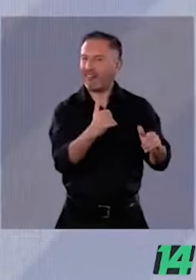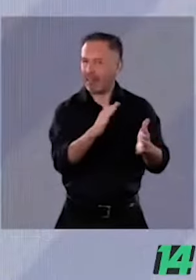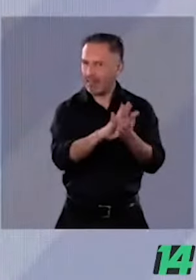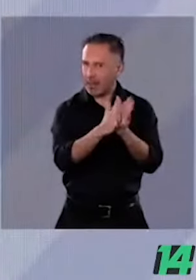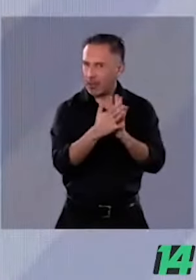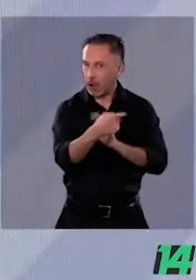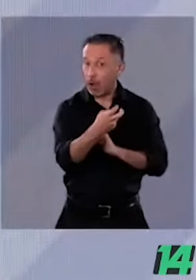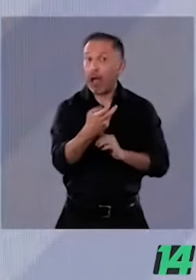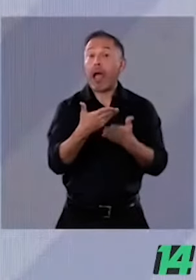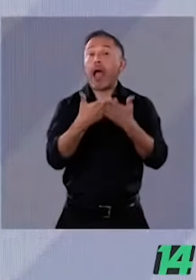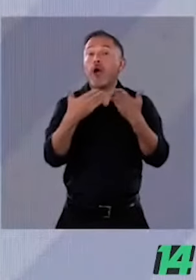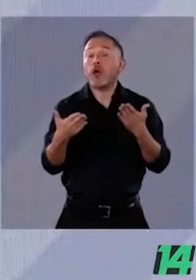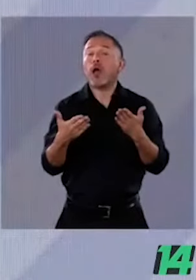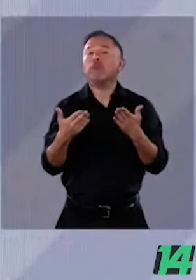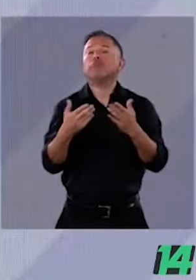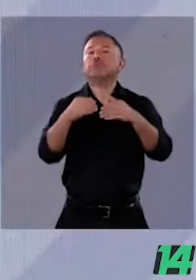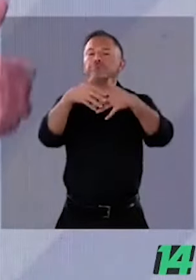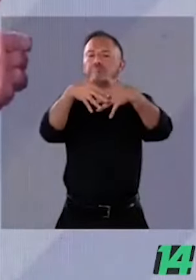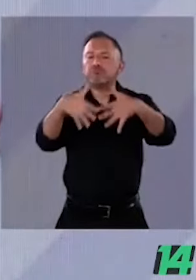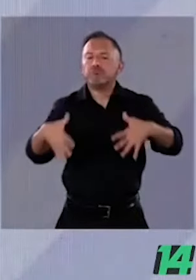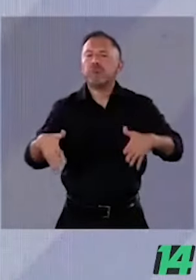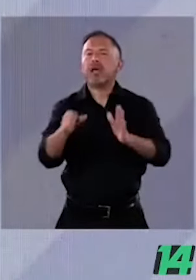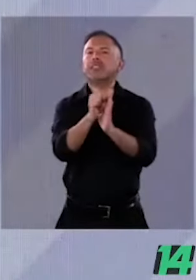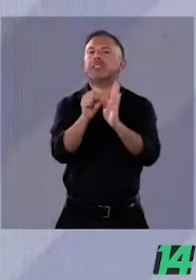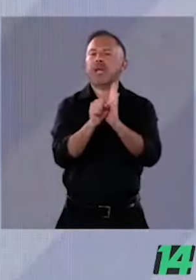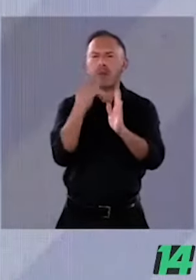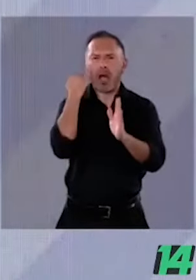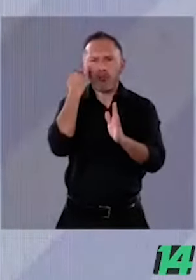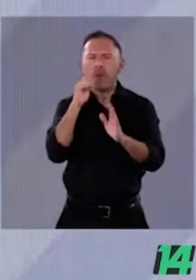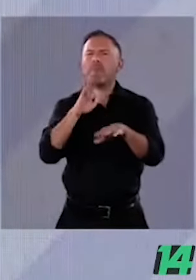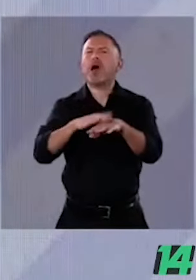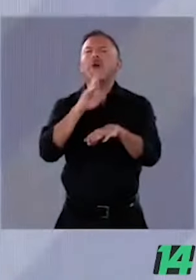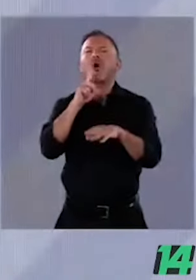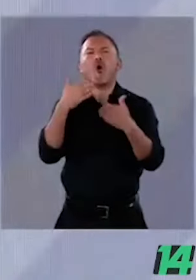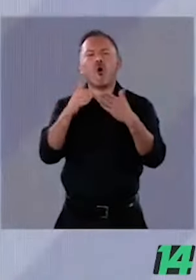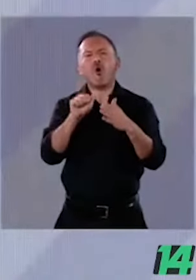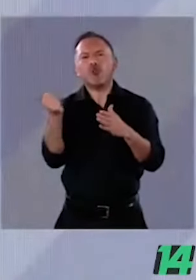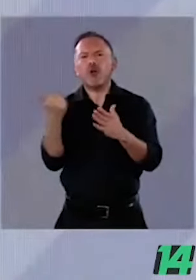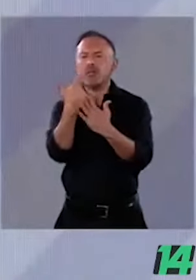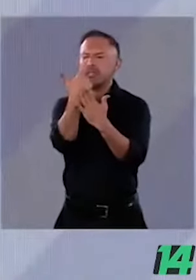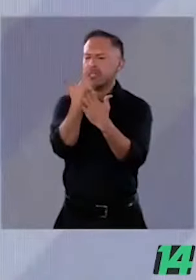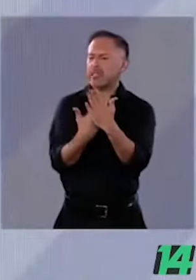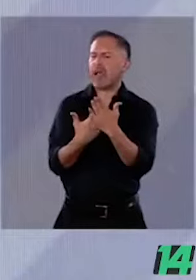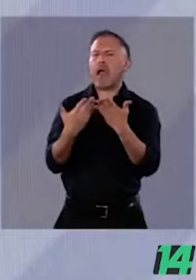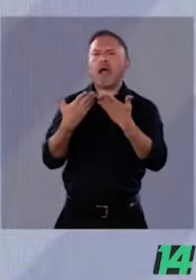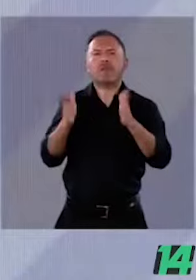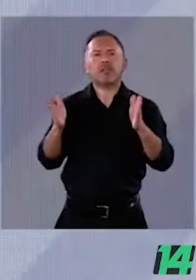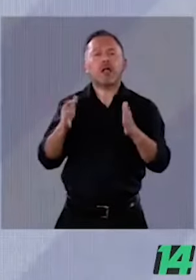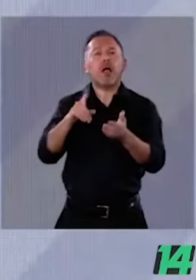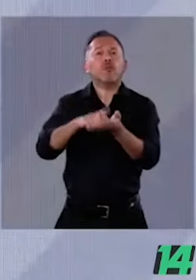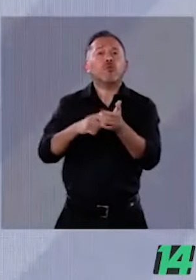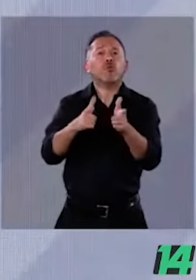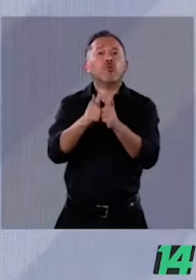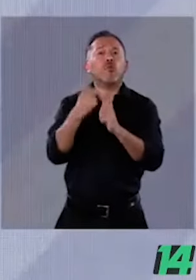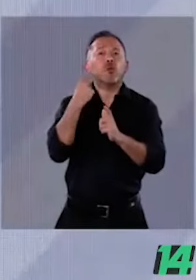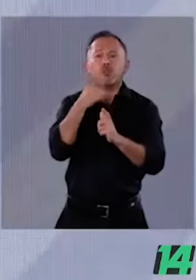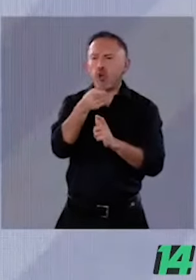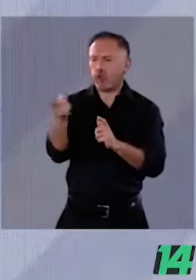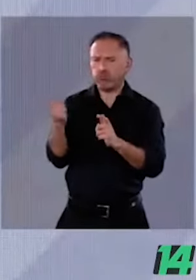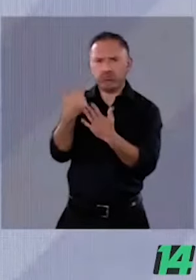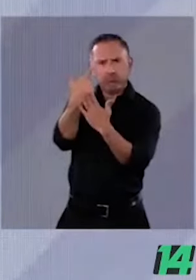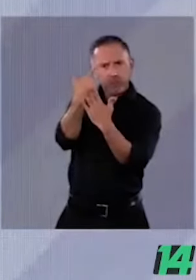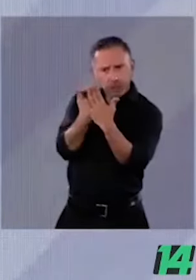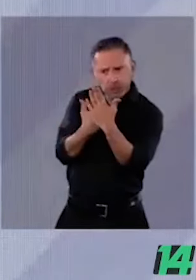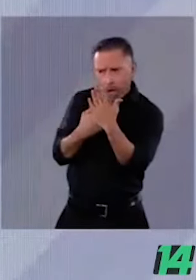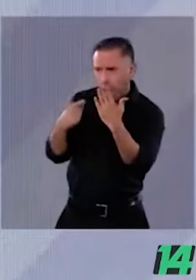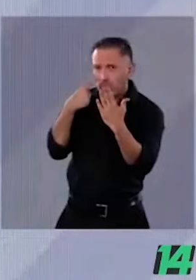sistema parlamentario de representación pura es mejor, listas abiertas, democracia interna en los partidos políticos para que la gente de esas listas las